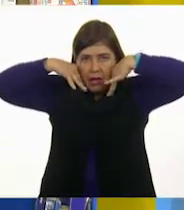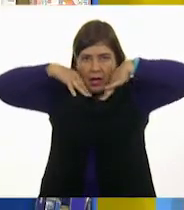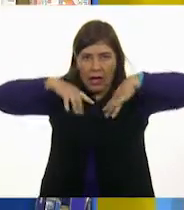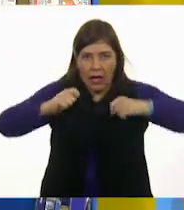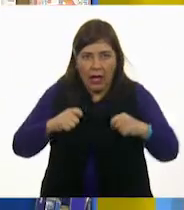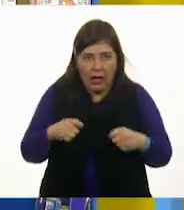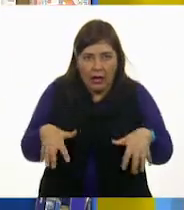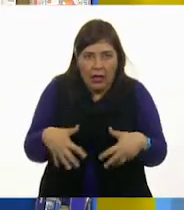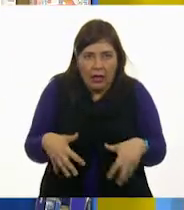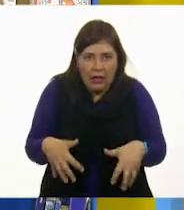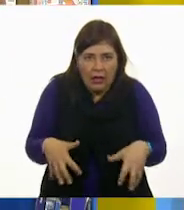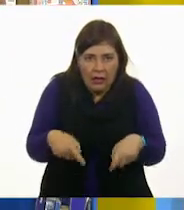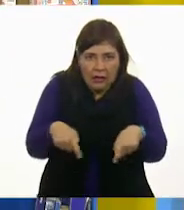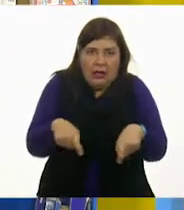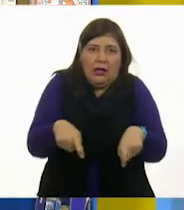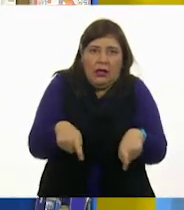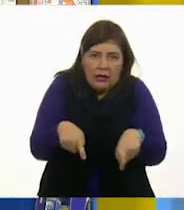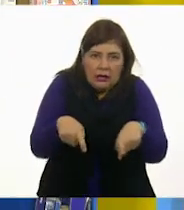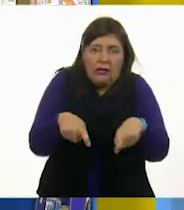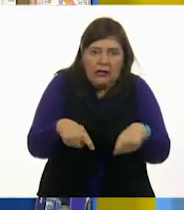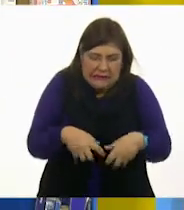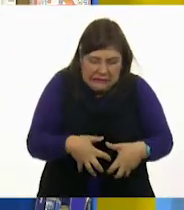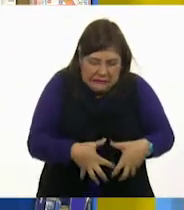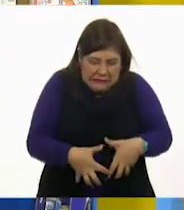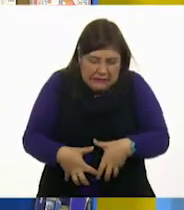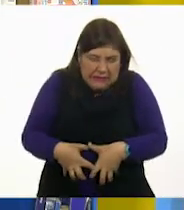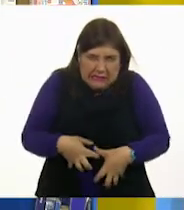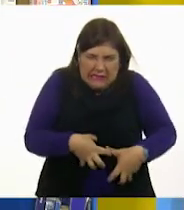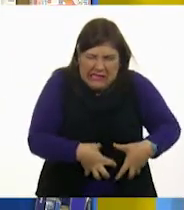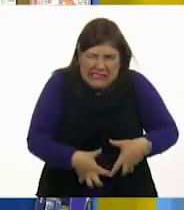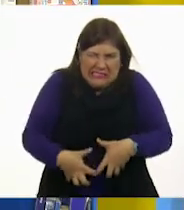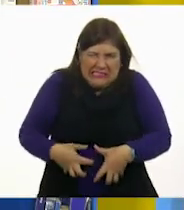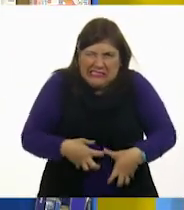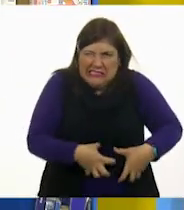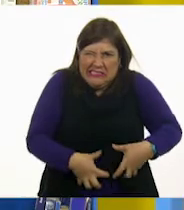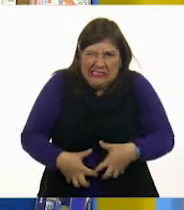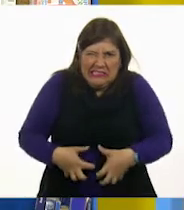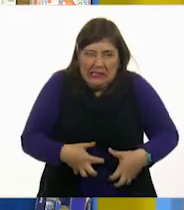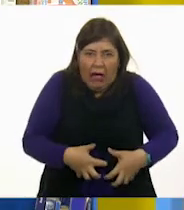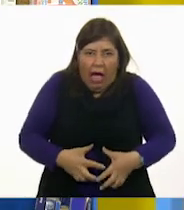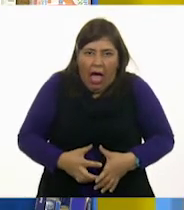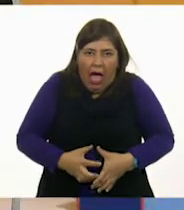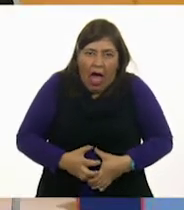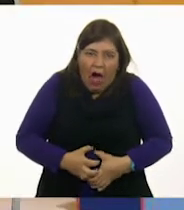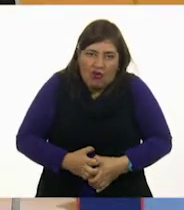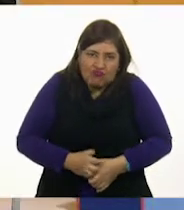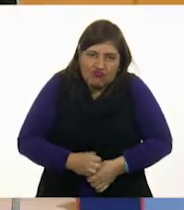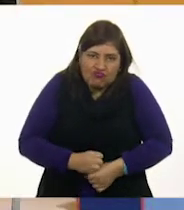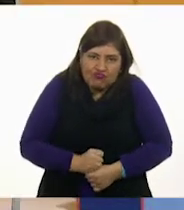Sientes como tu estómago se revuelve y se hace pequeño.